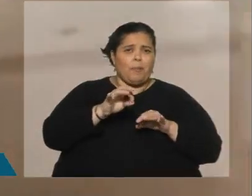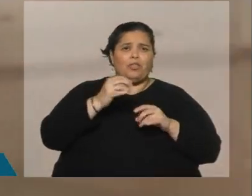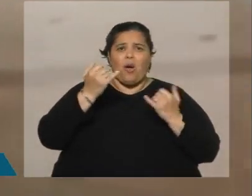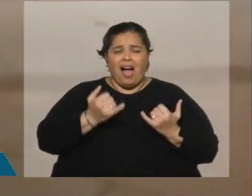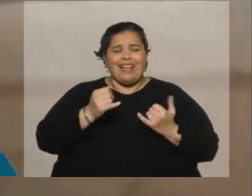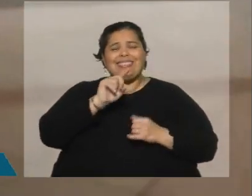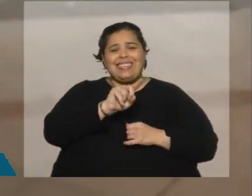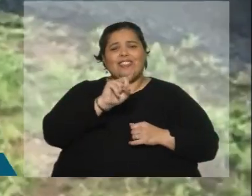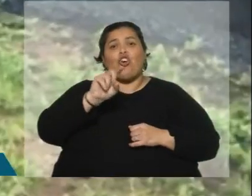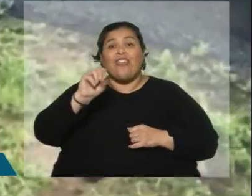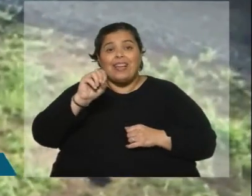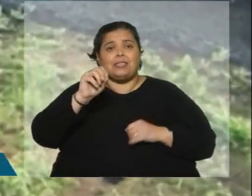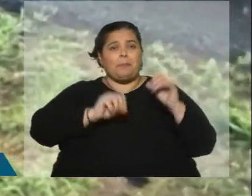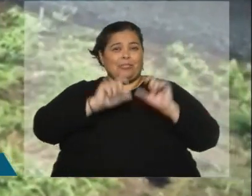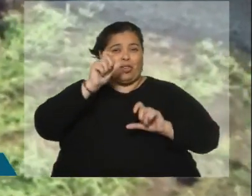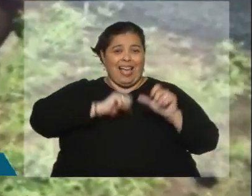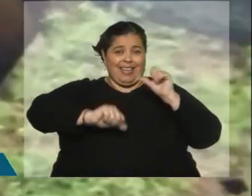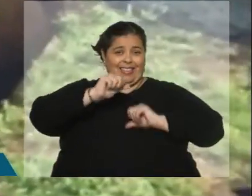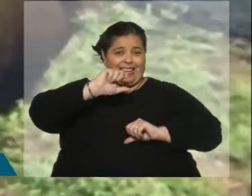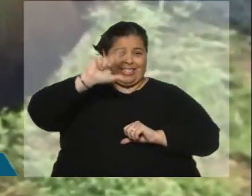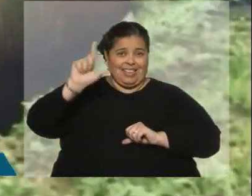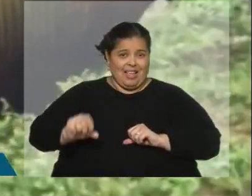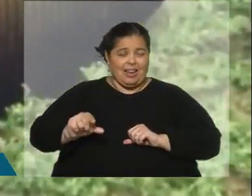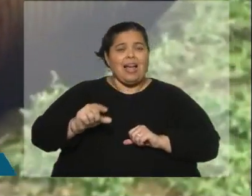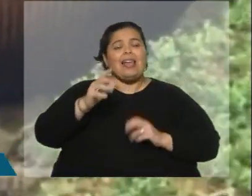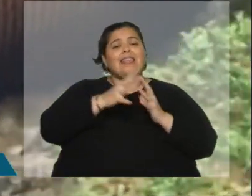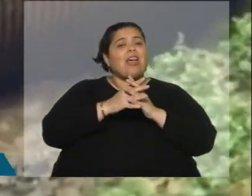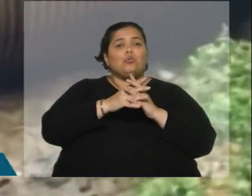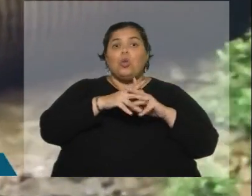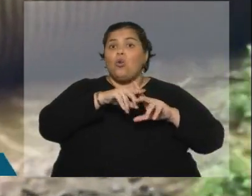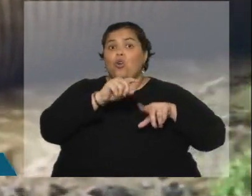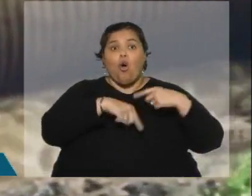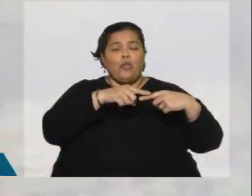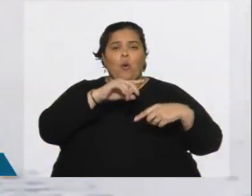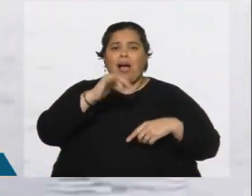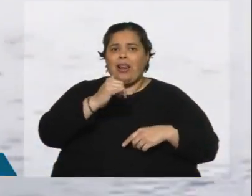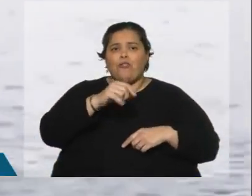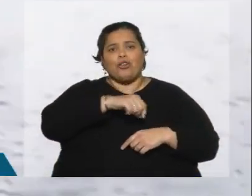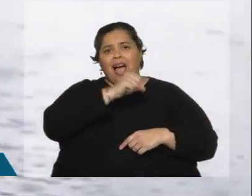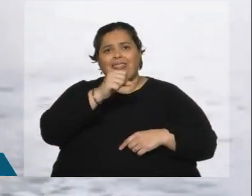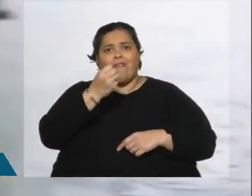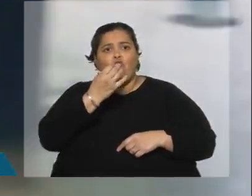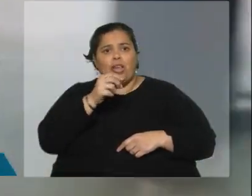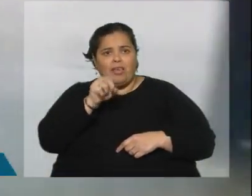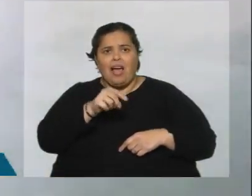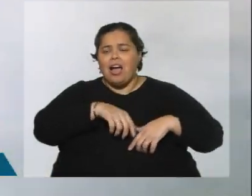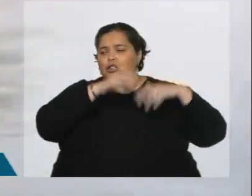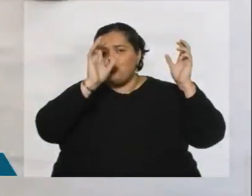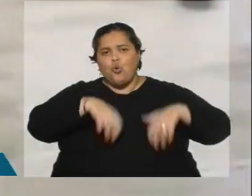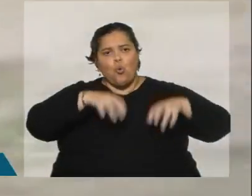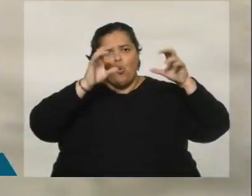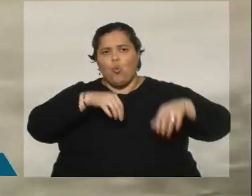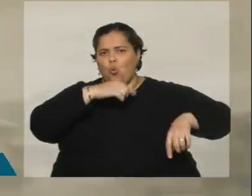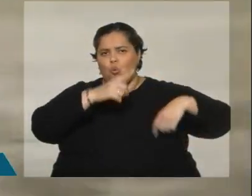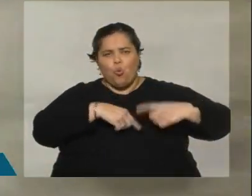heridos en Italia. En Estados Unidos, la ola de calor no cede y va desde California hasta Florida, mientras las lluvias torrenciales causaron, en las